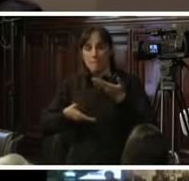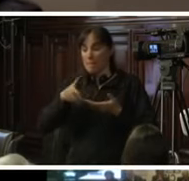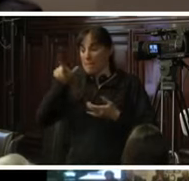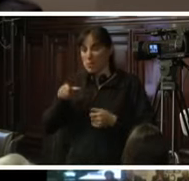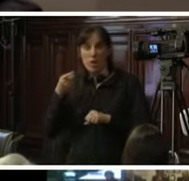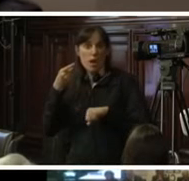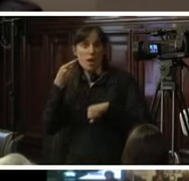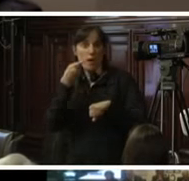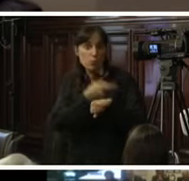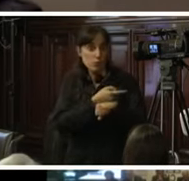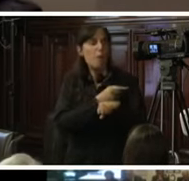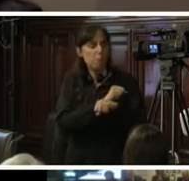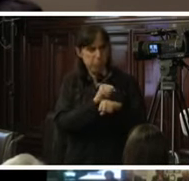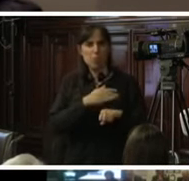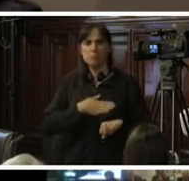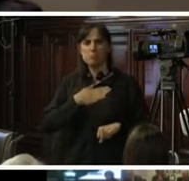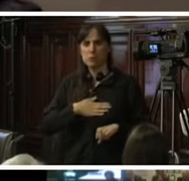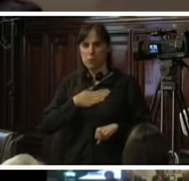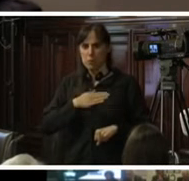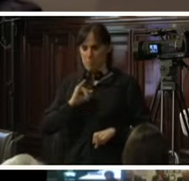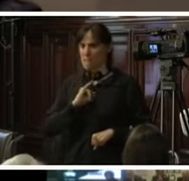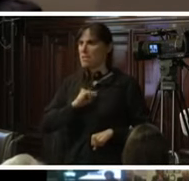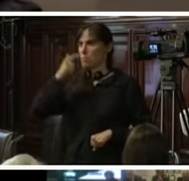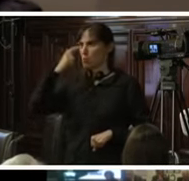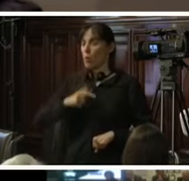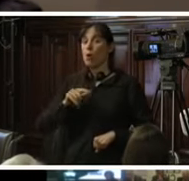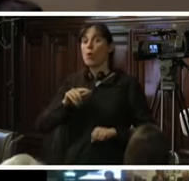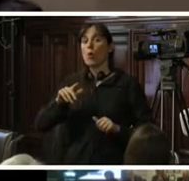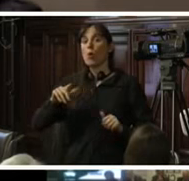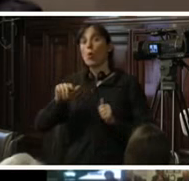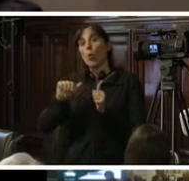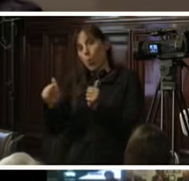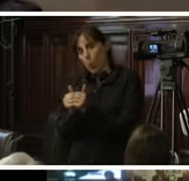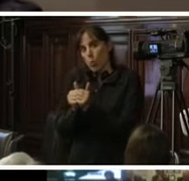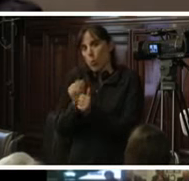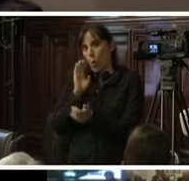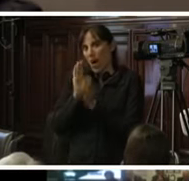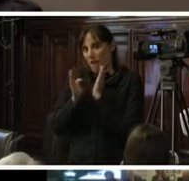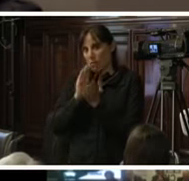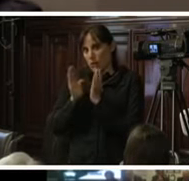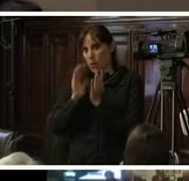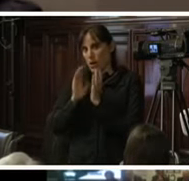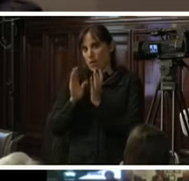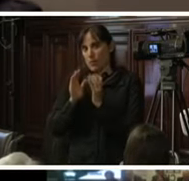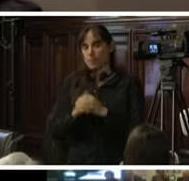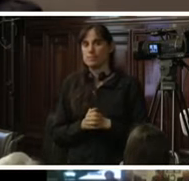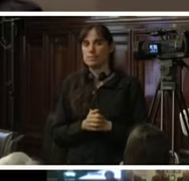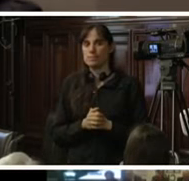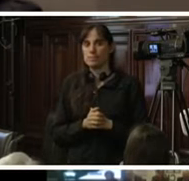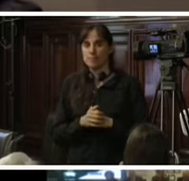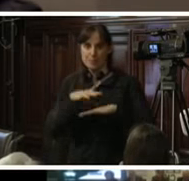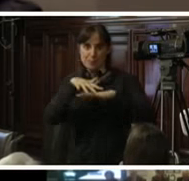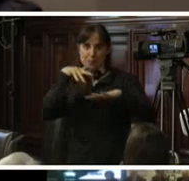a defenderse por sí mismo y con asistencia de un abogado ante la comisión permanente y el pleno del Congreso.